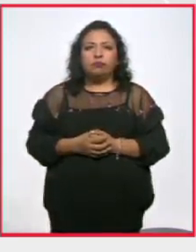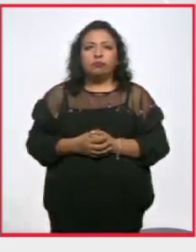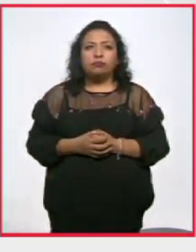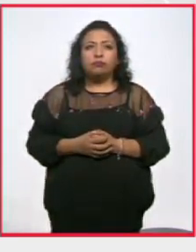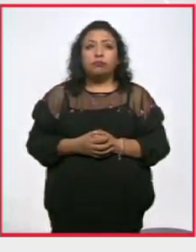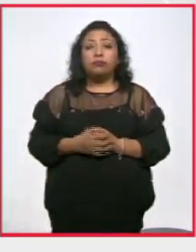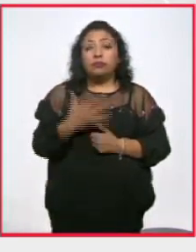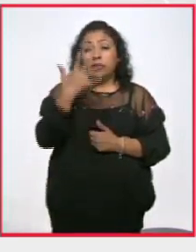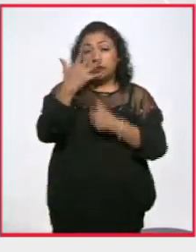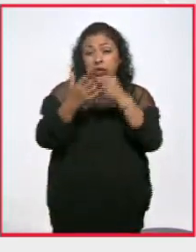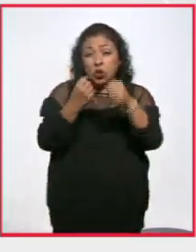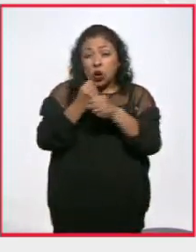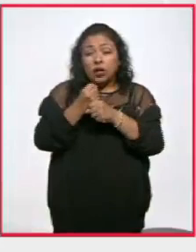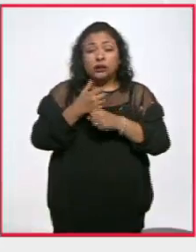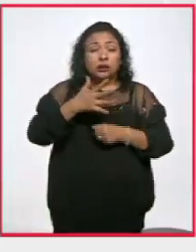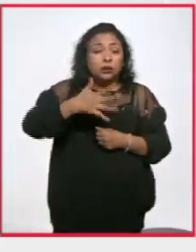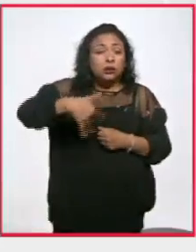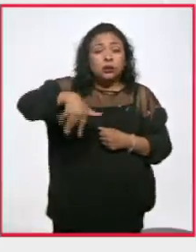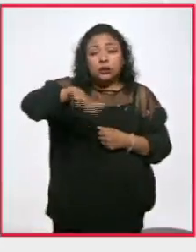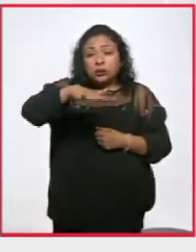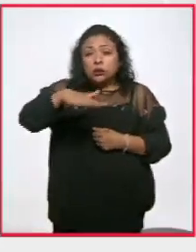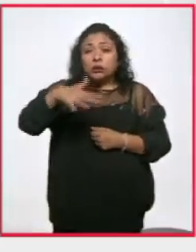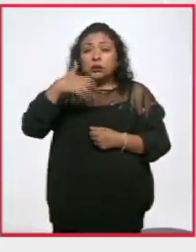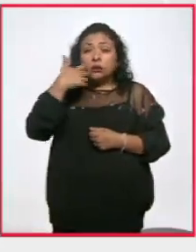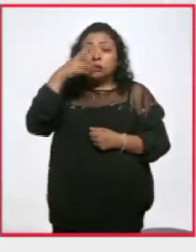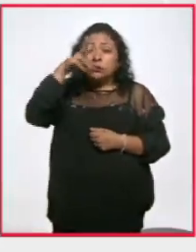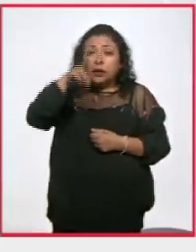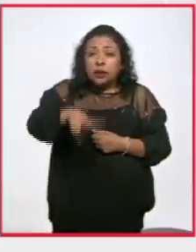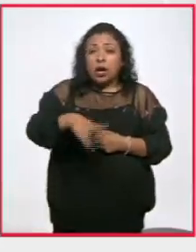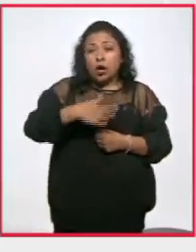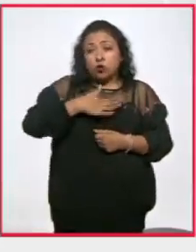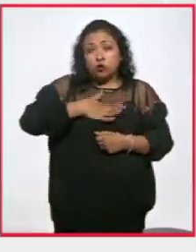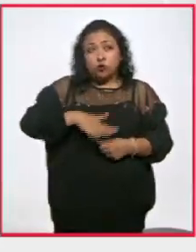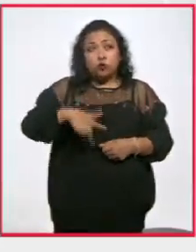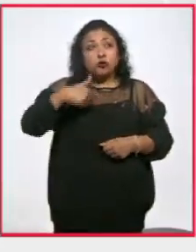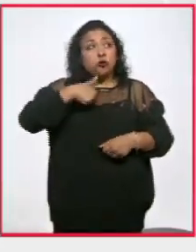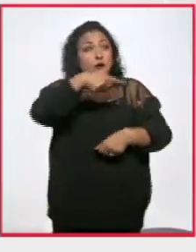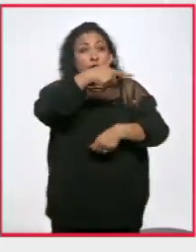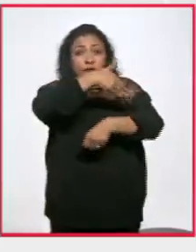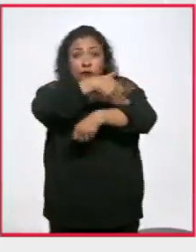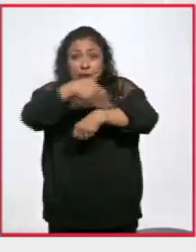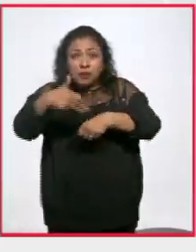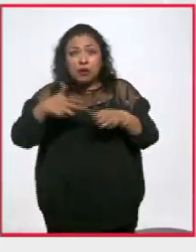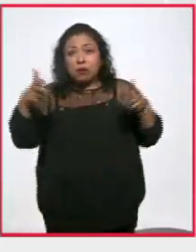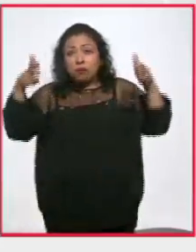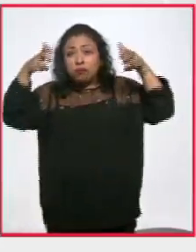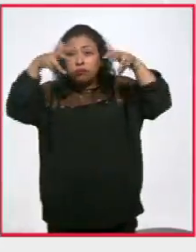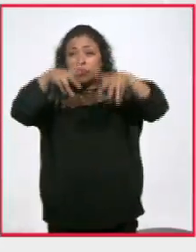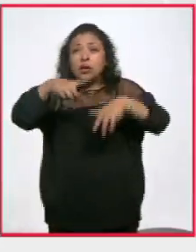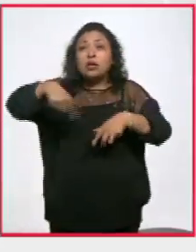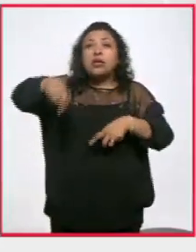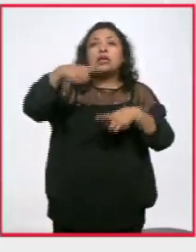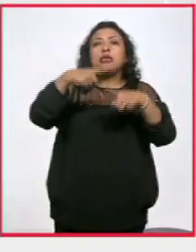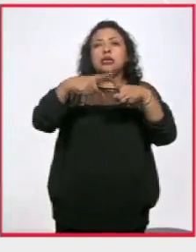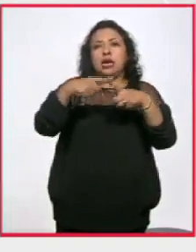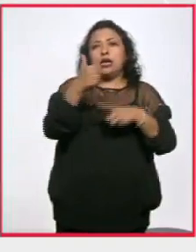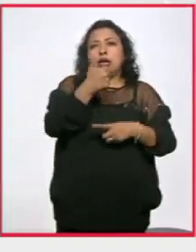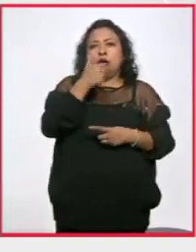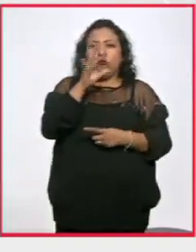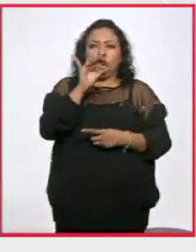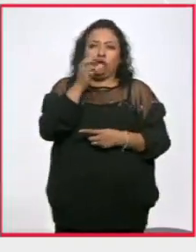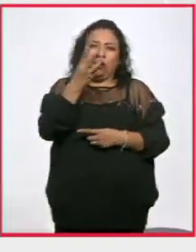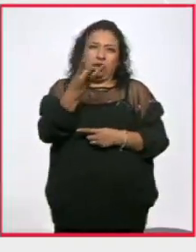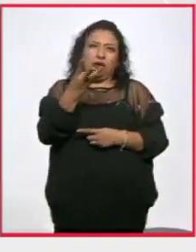Cinco años de búsqueda de verdad y justicia. Son las familias aquí llegando de los 43 alumnos desaparecidos